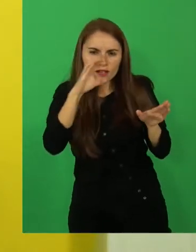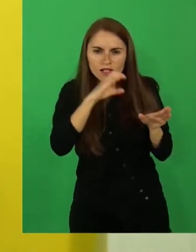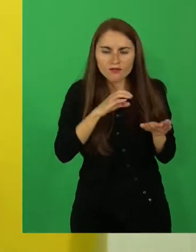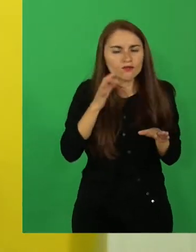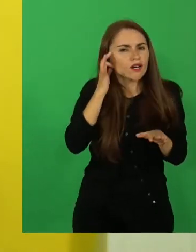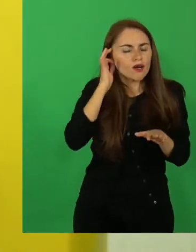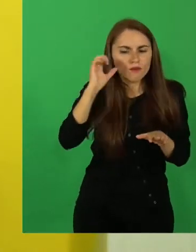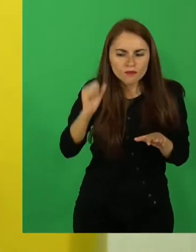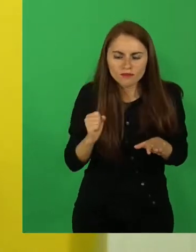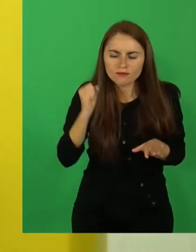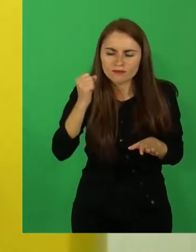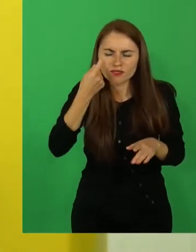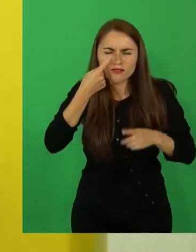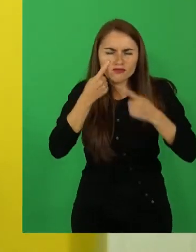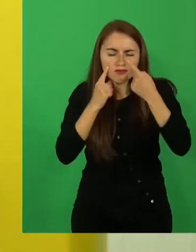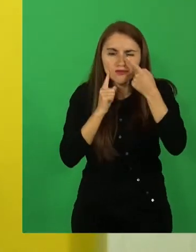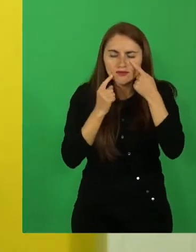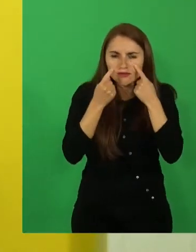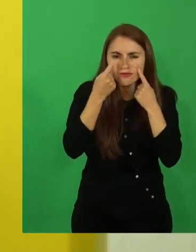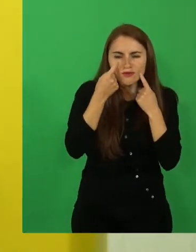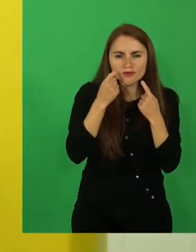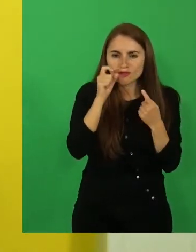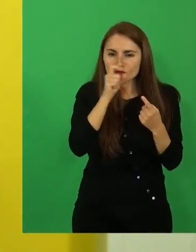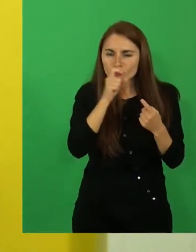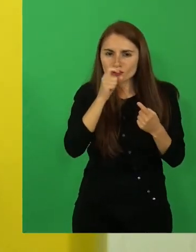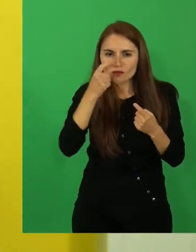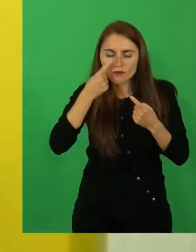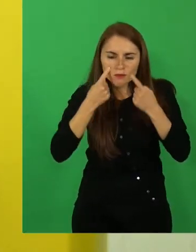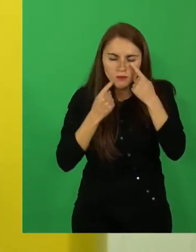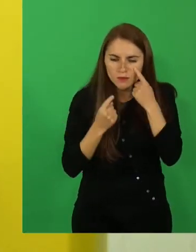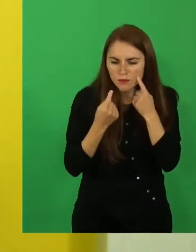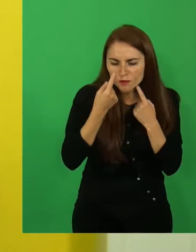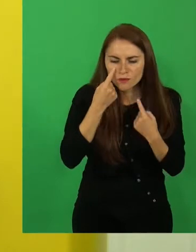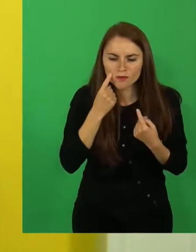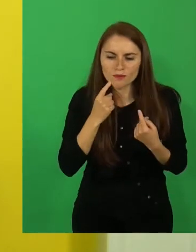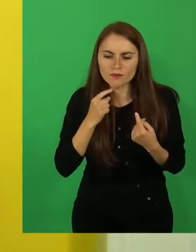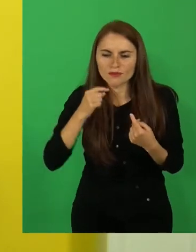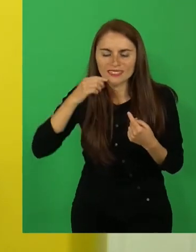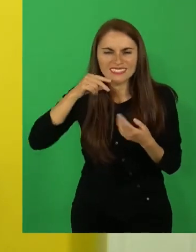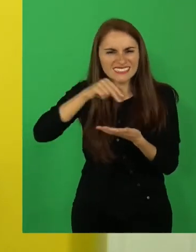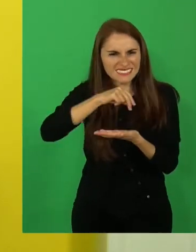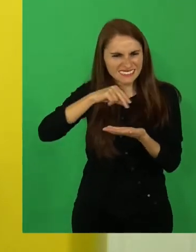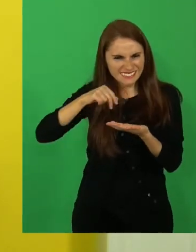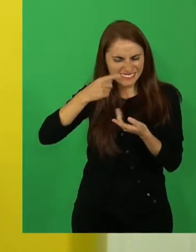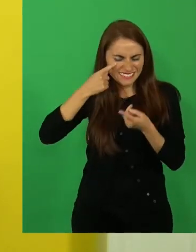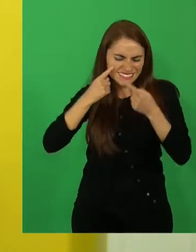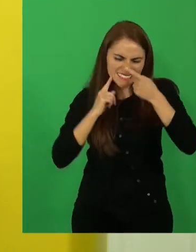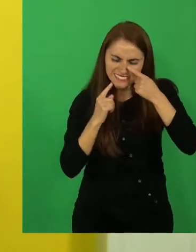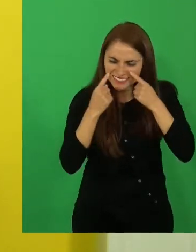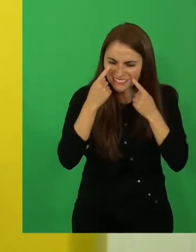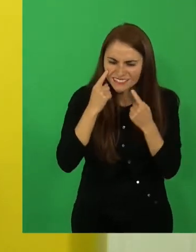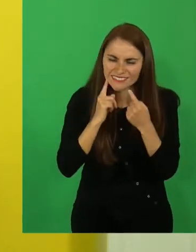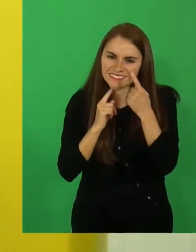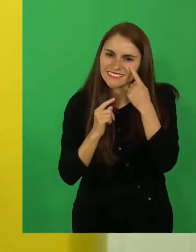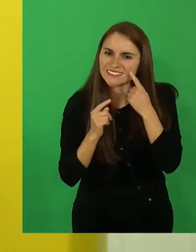lloraba lágrimas de sangre y de sal. Grande fue la